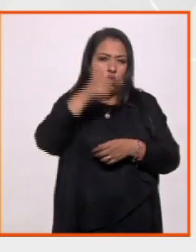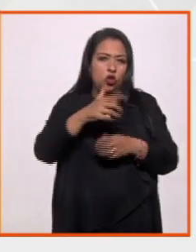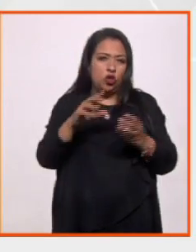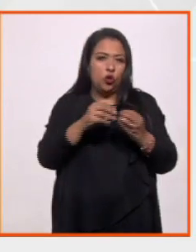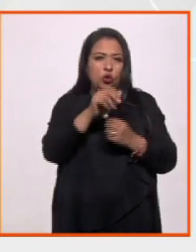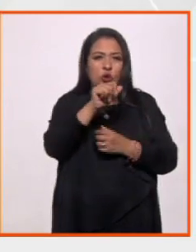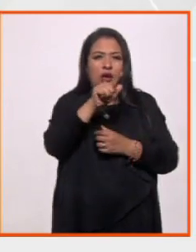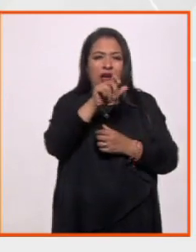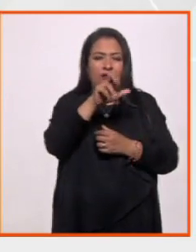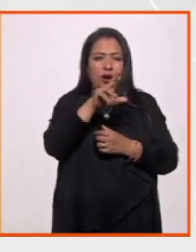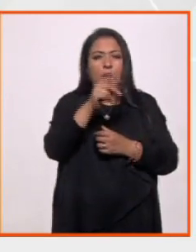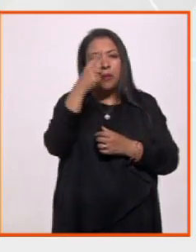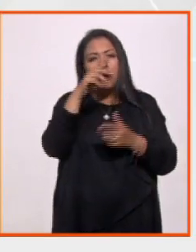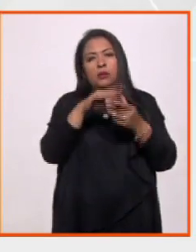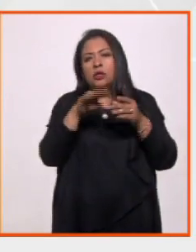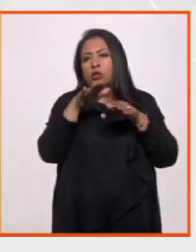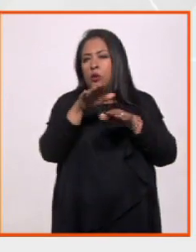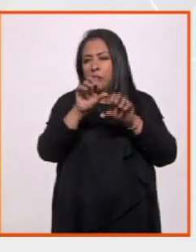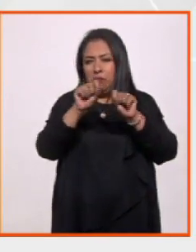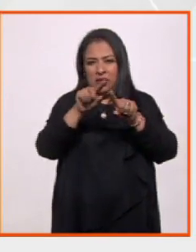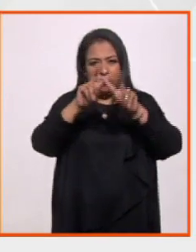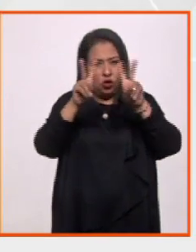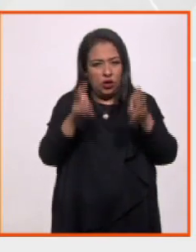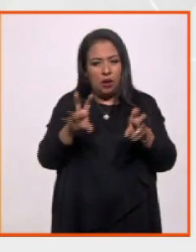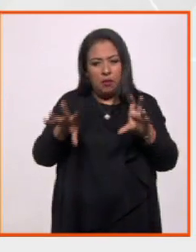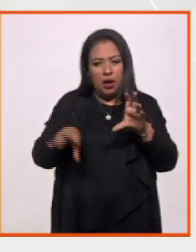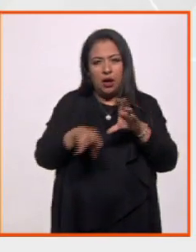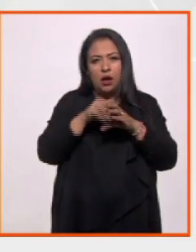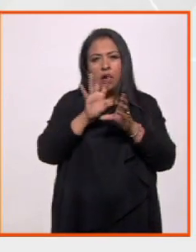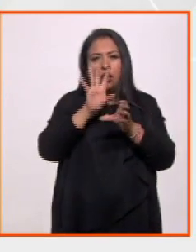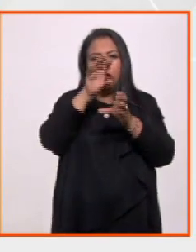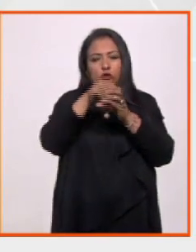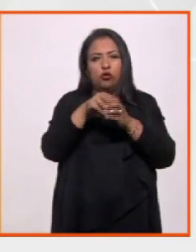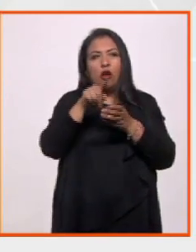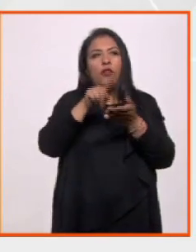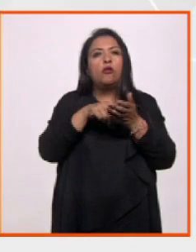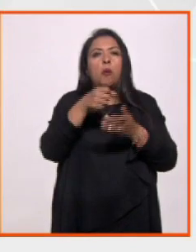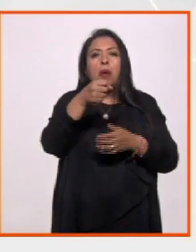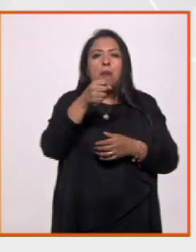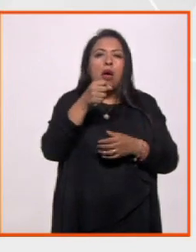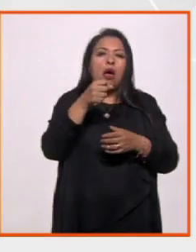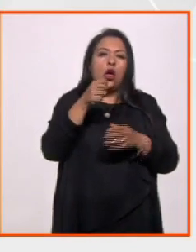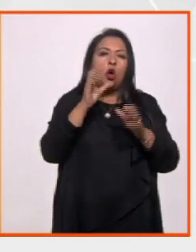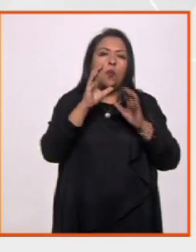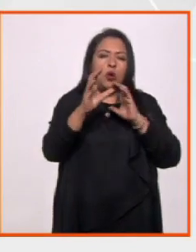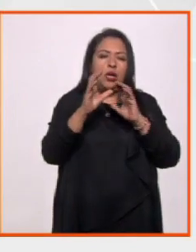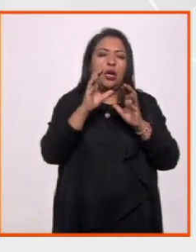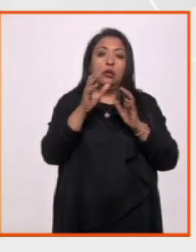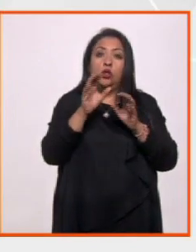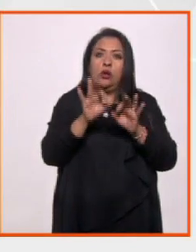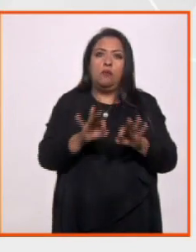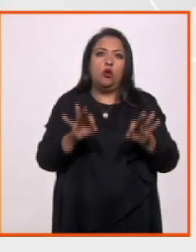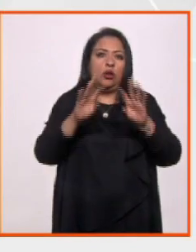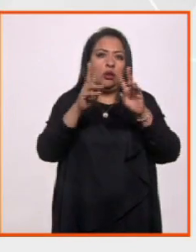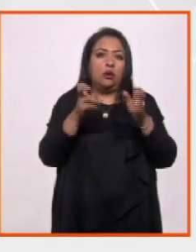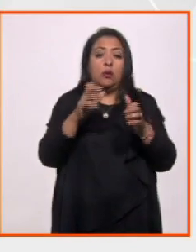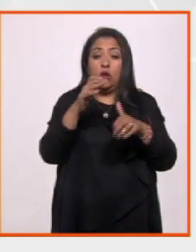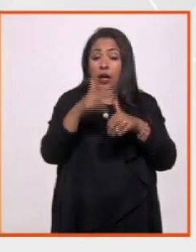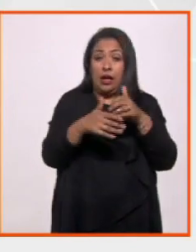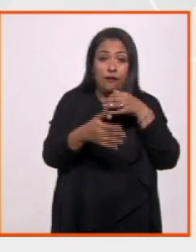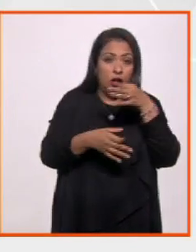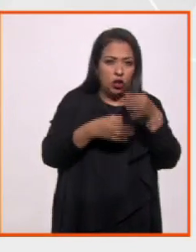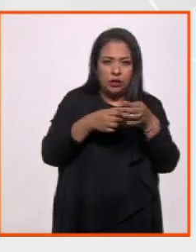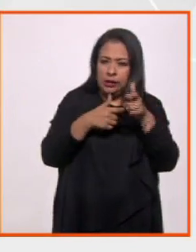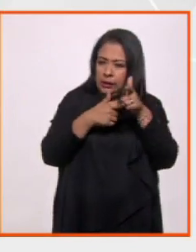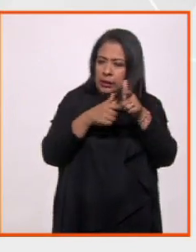Álvaro Cueva para hablar precisamente de este tema de inclusión en los medios de comunicación, un tema que es fundamental y necesario actualmente. Así que bueno, terminando Noticias 22,